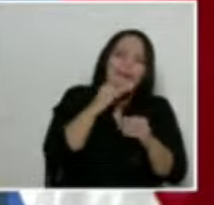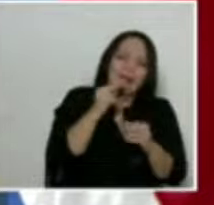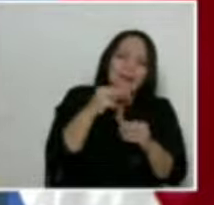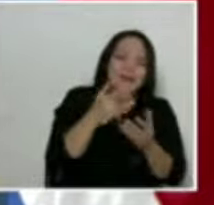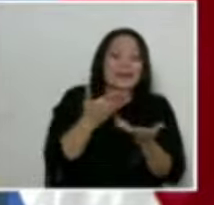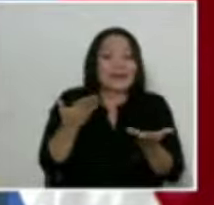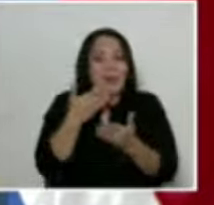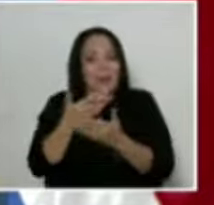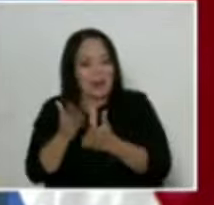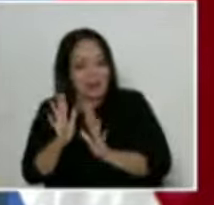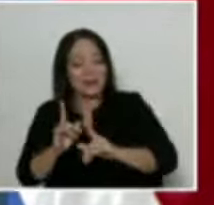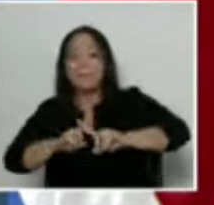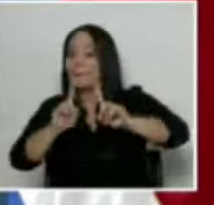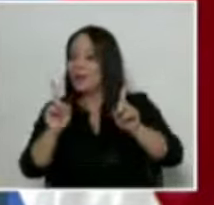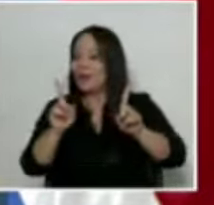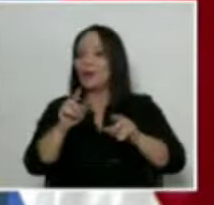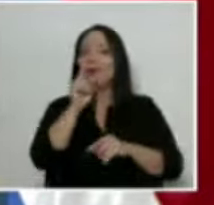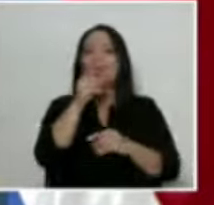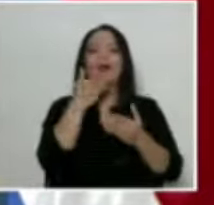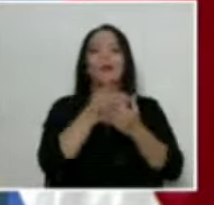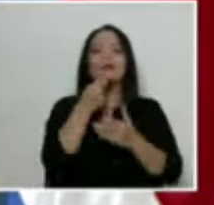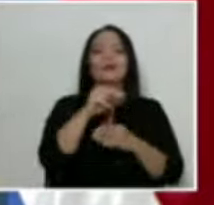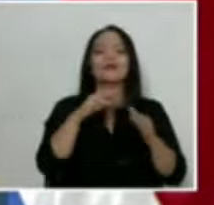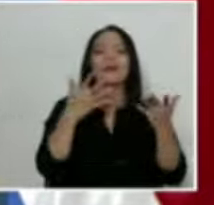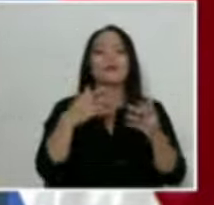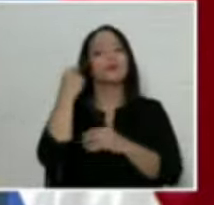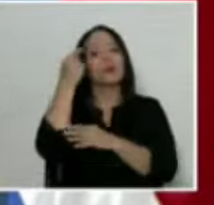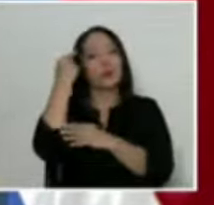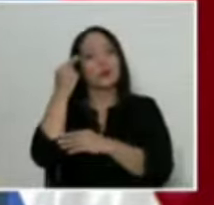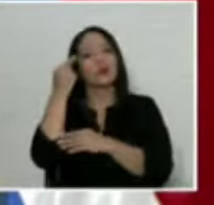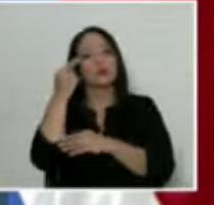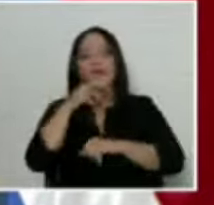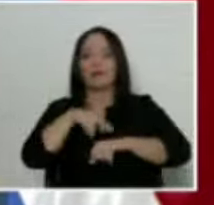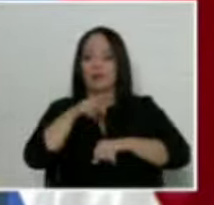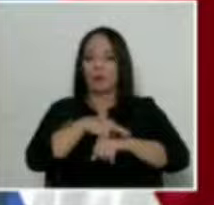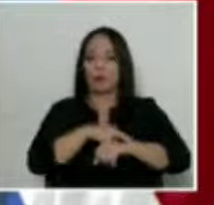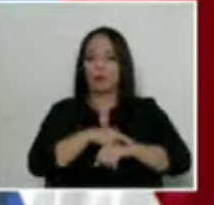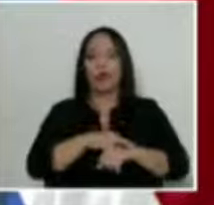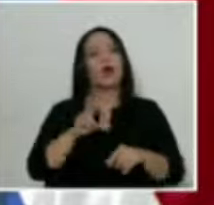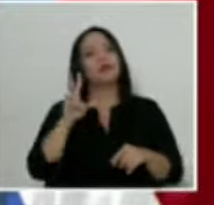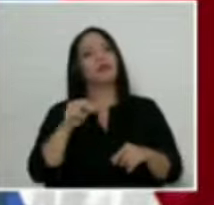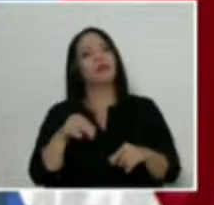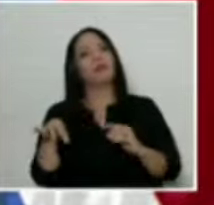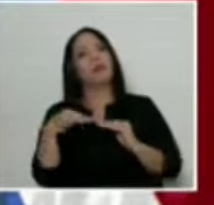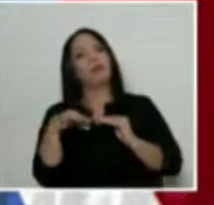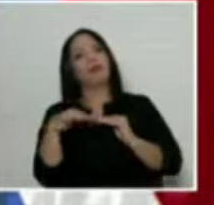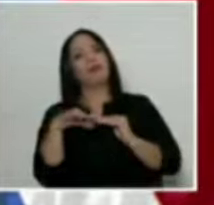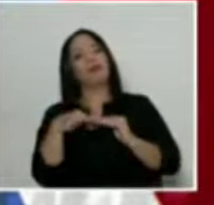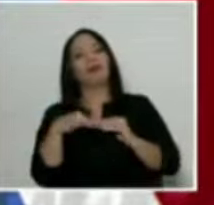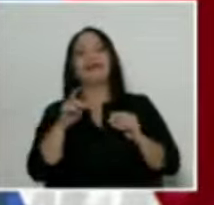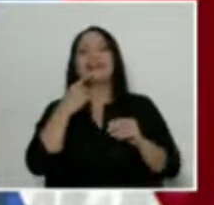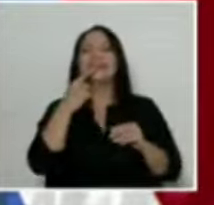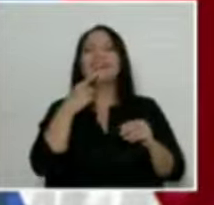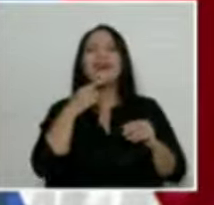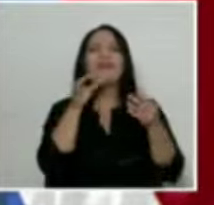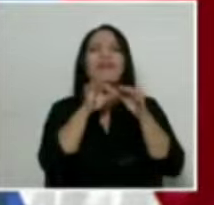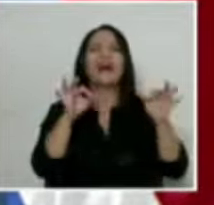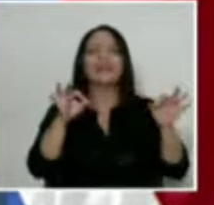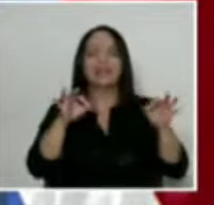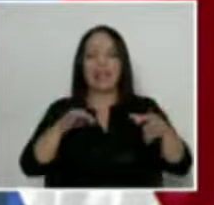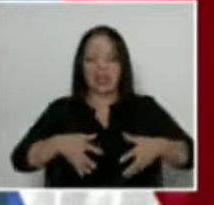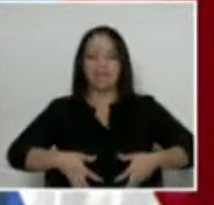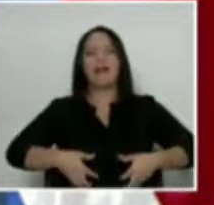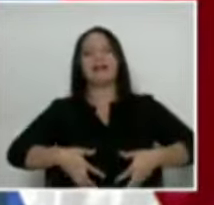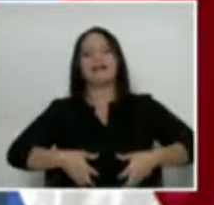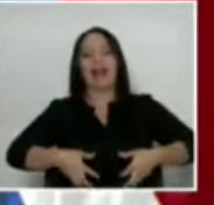pero la buena noticia es que el gobierno de la República no se rasca la panza. Perdóneme que lo diga en